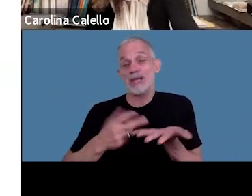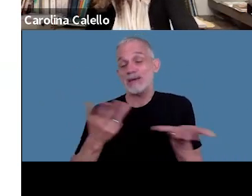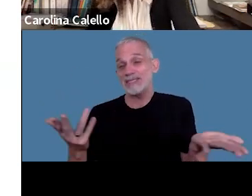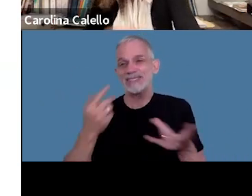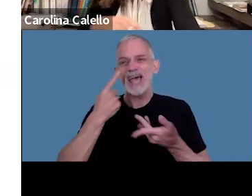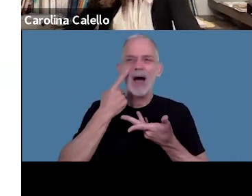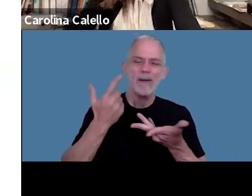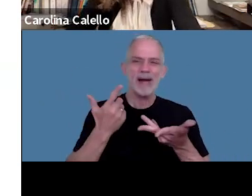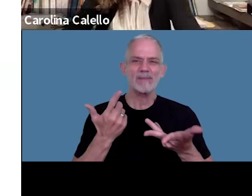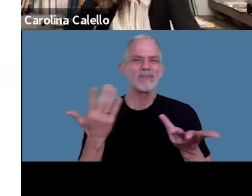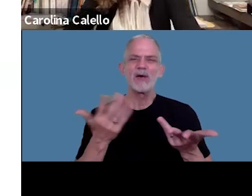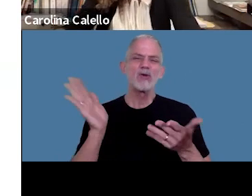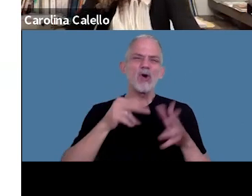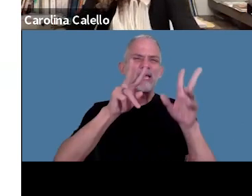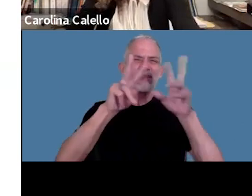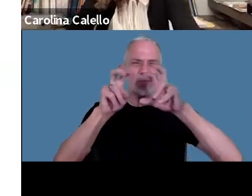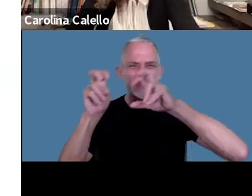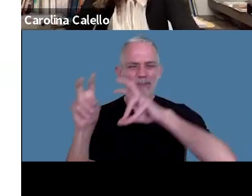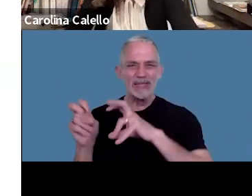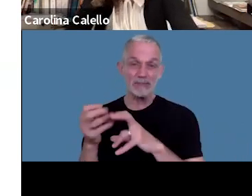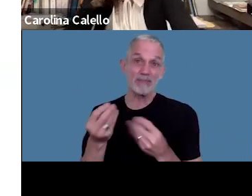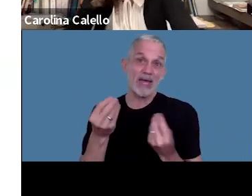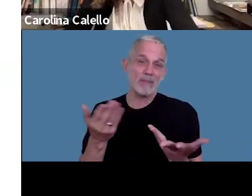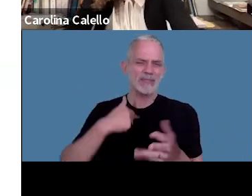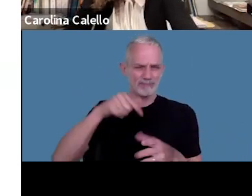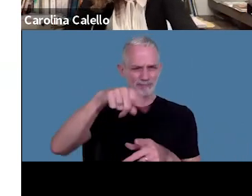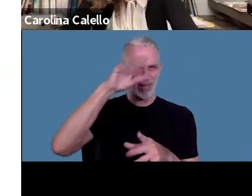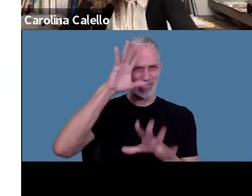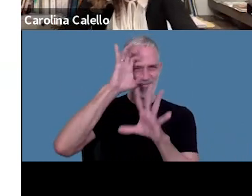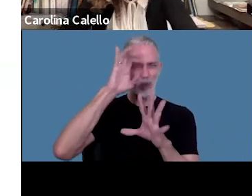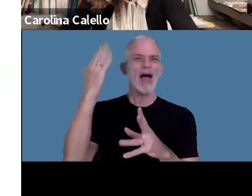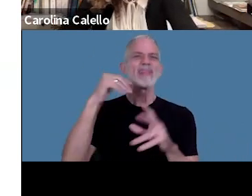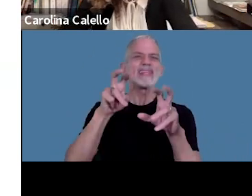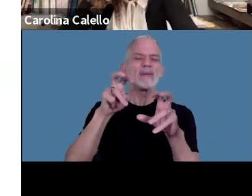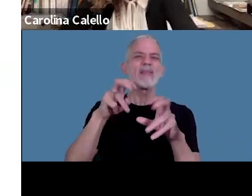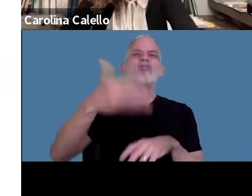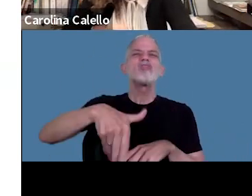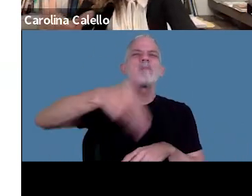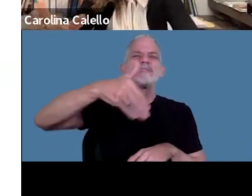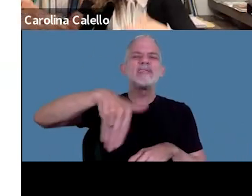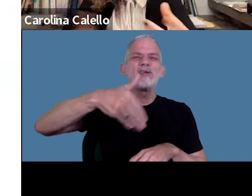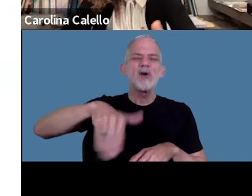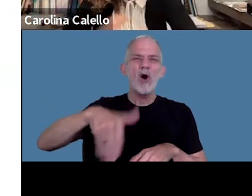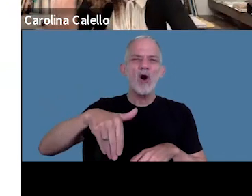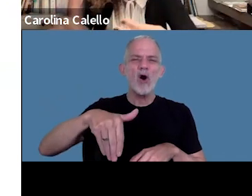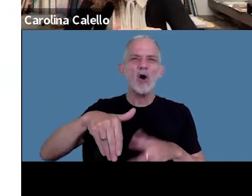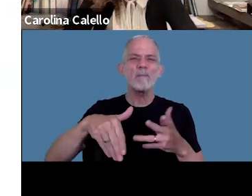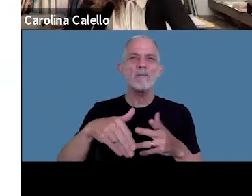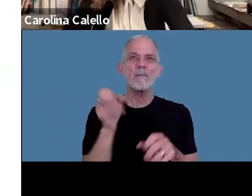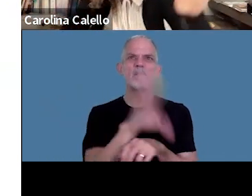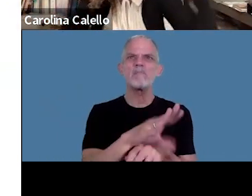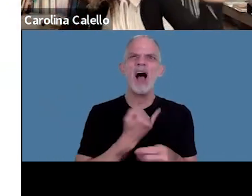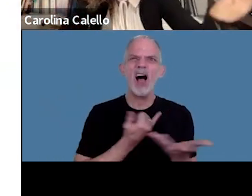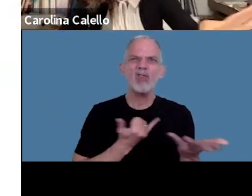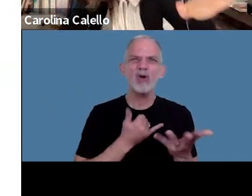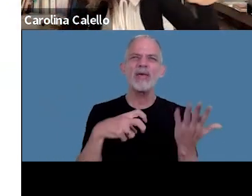ver todos estos temas qué pasa se acuerdan cuando era el tema de domicilio de las notificaciones de los